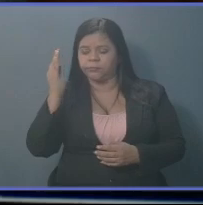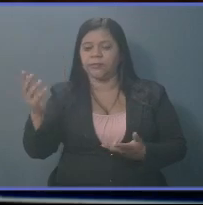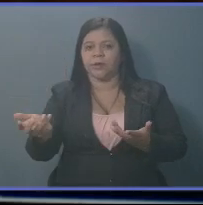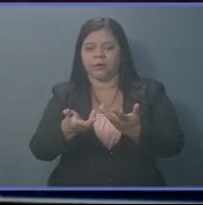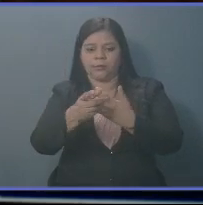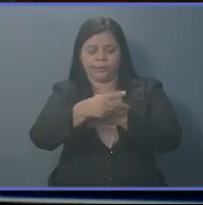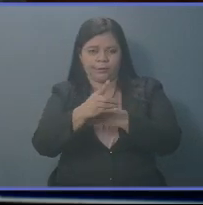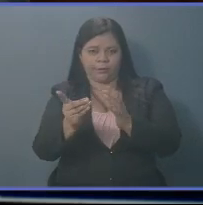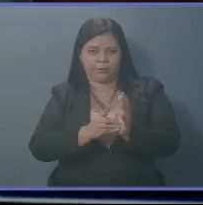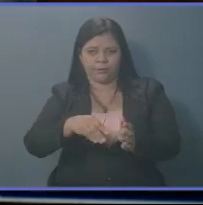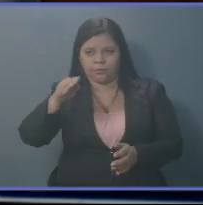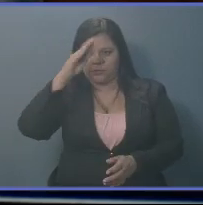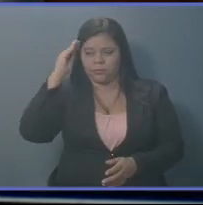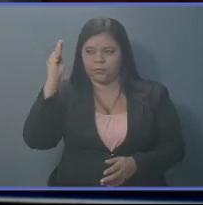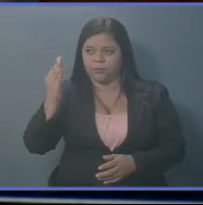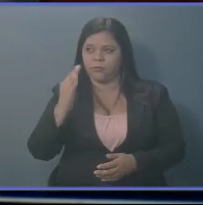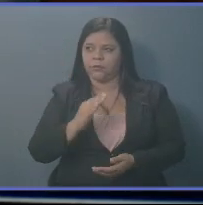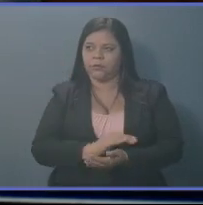diputadas.